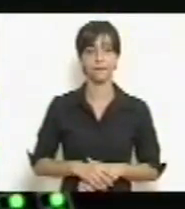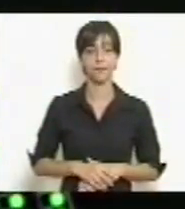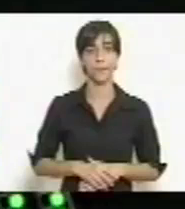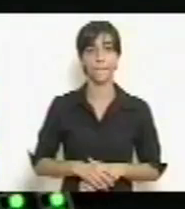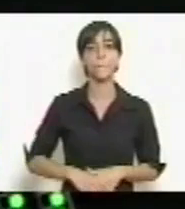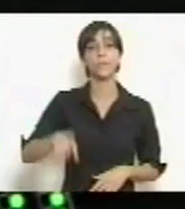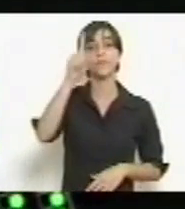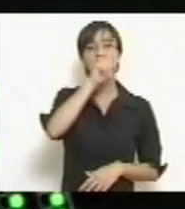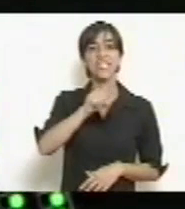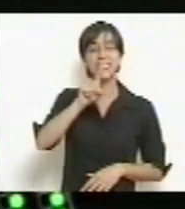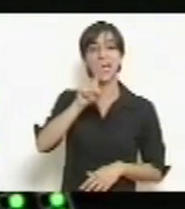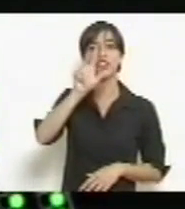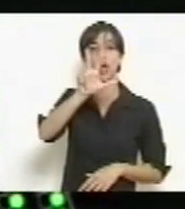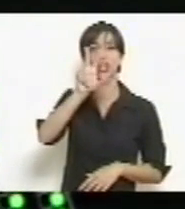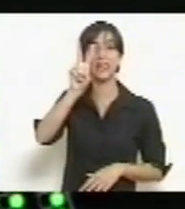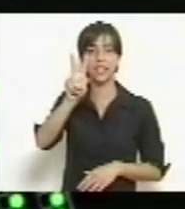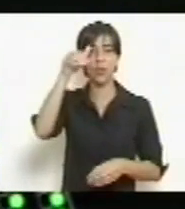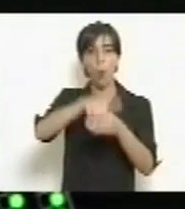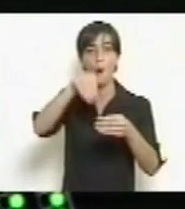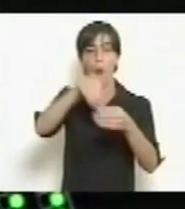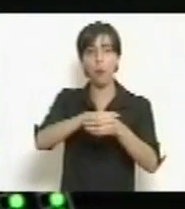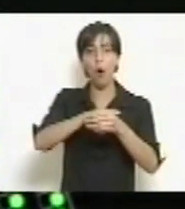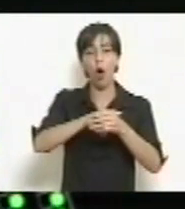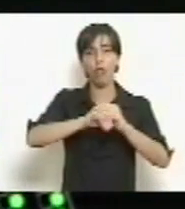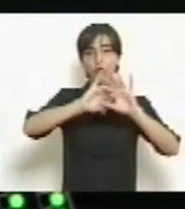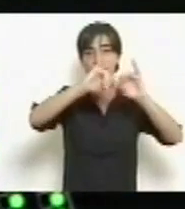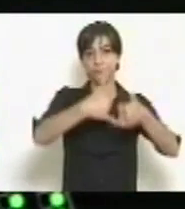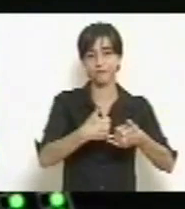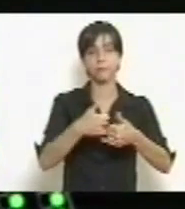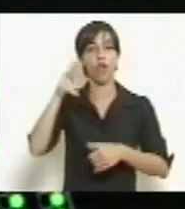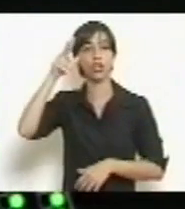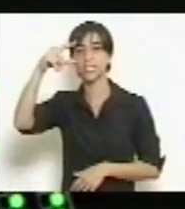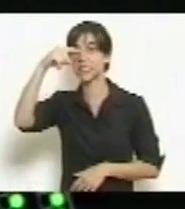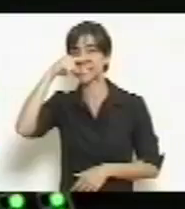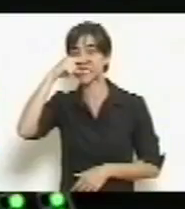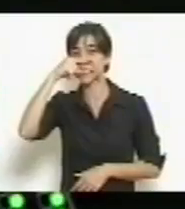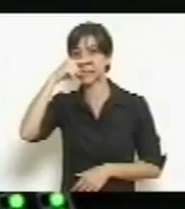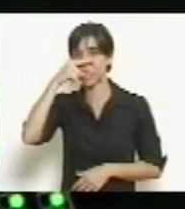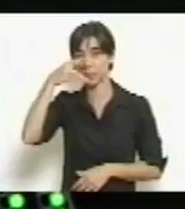132 votos afirmativos, 87 negativos.